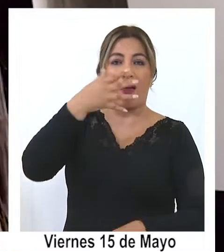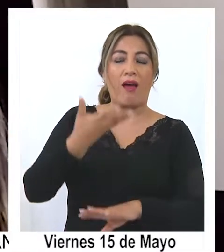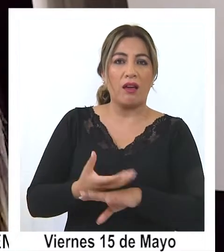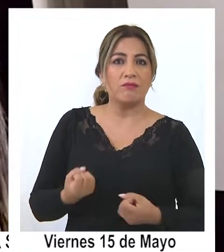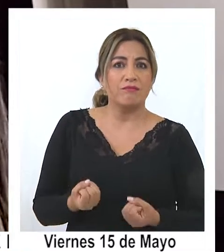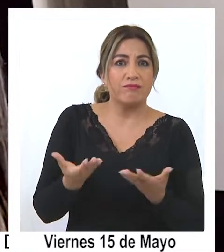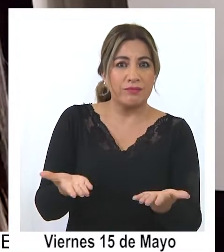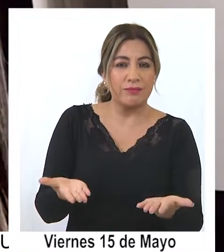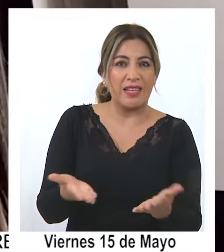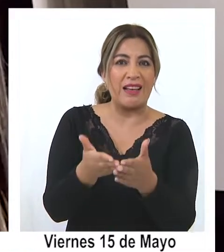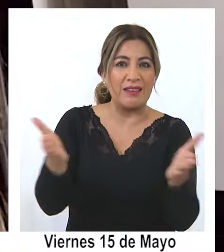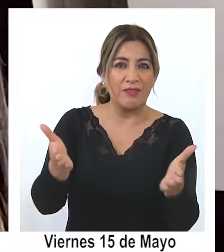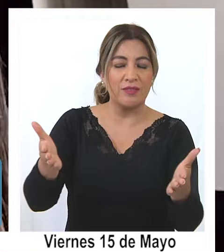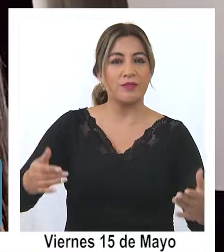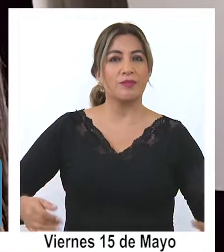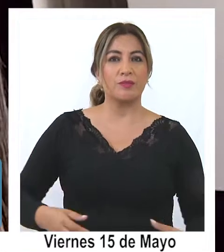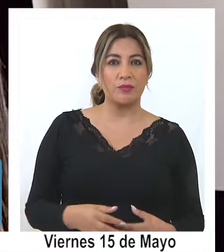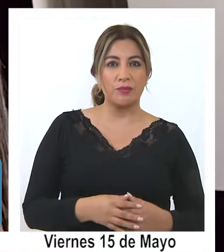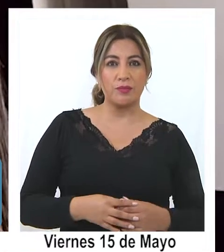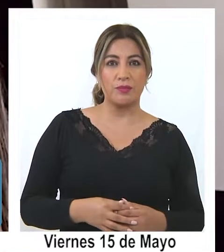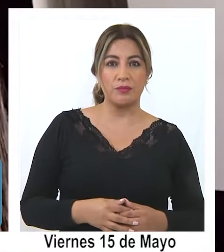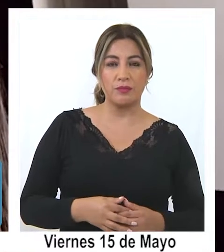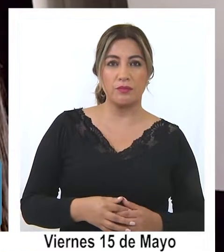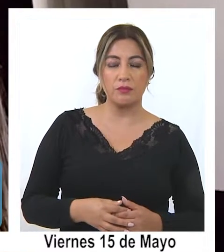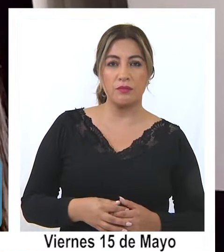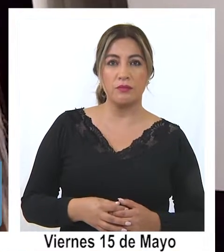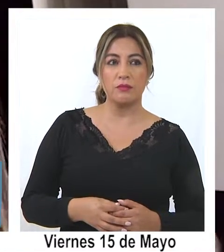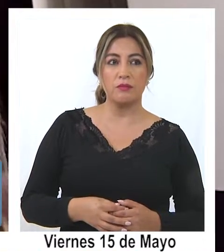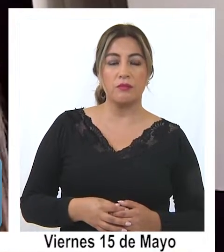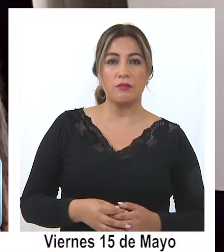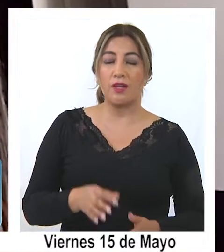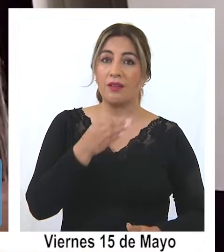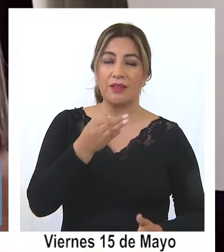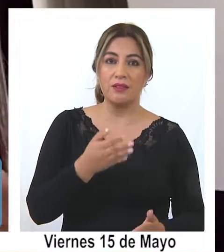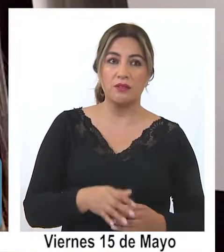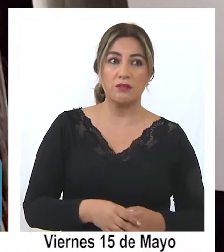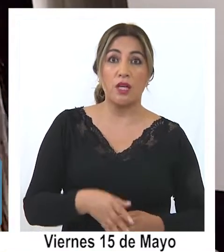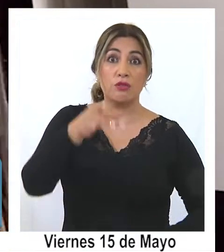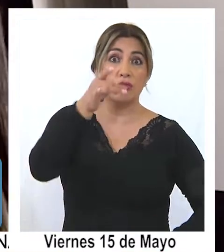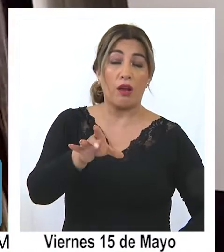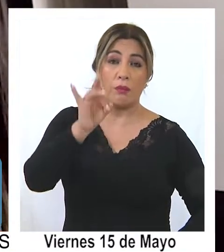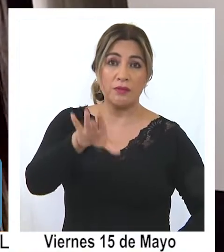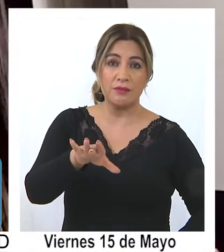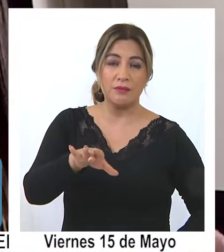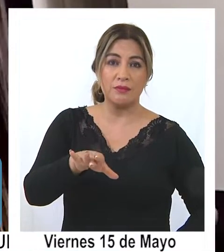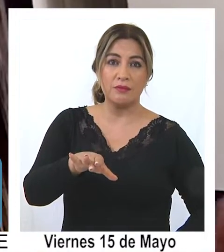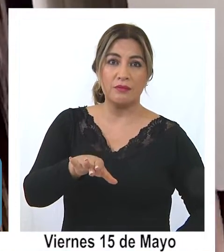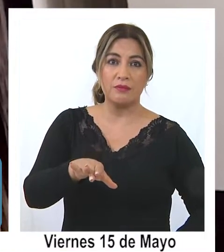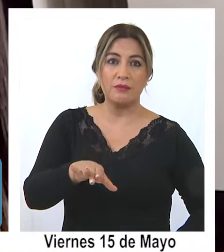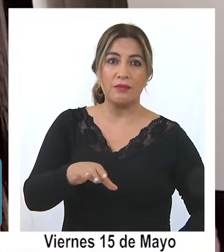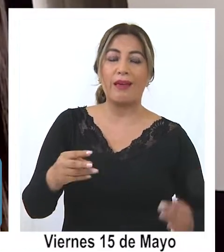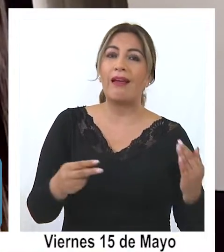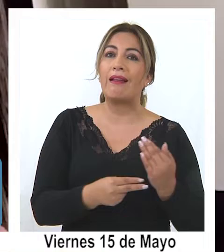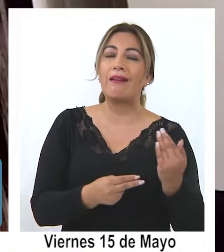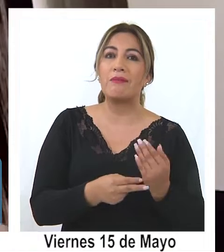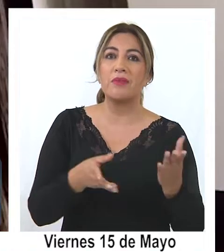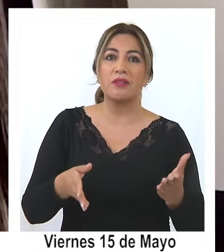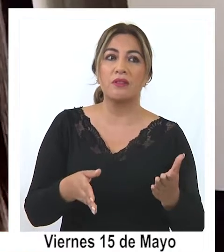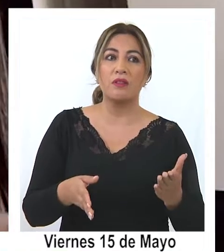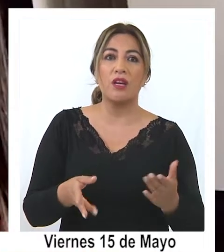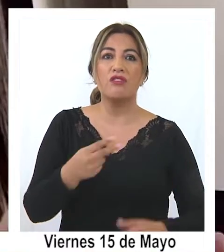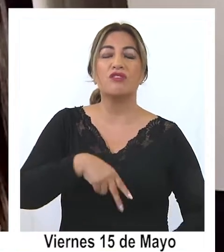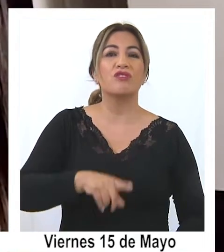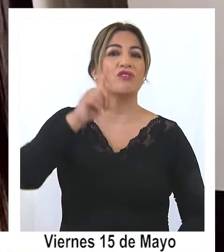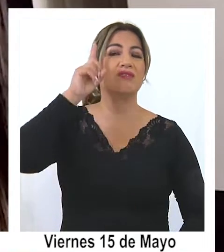como refiriéndose a que fuera solamente la herramienta, el instrumento, cuando